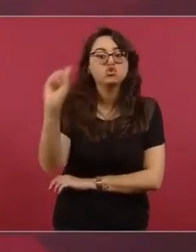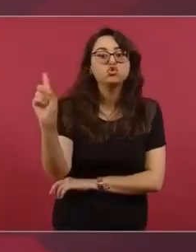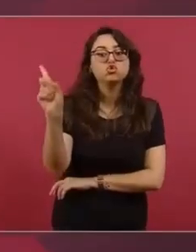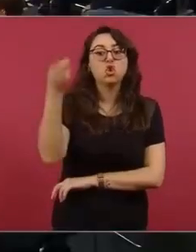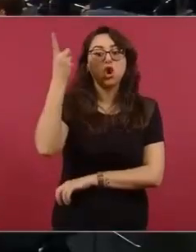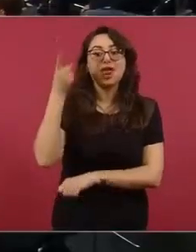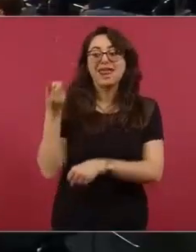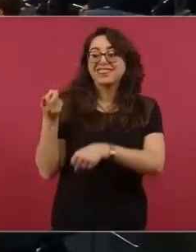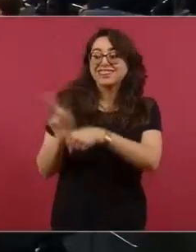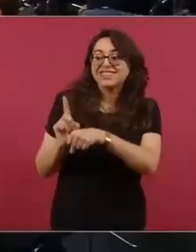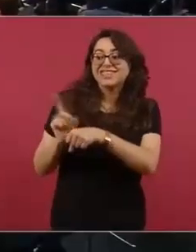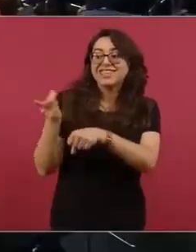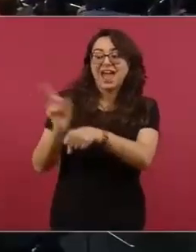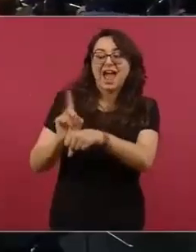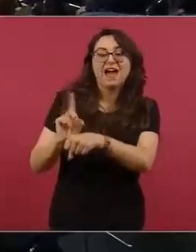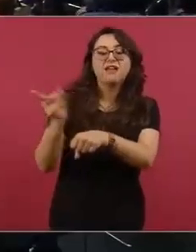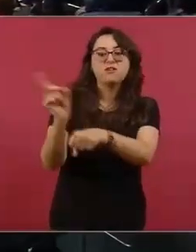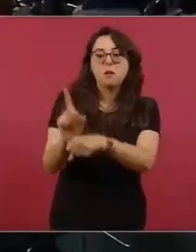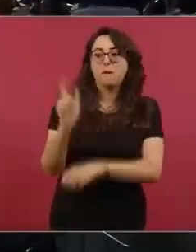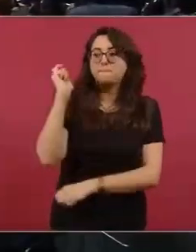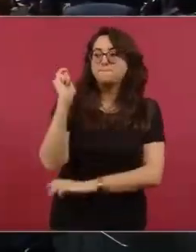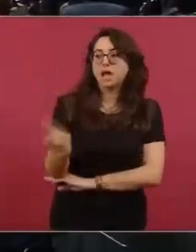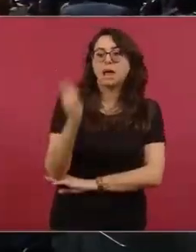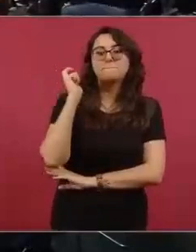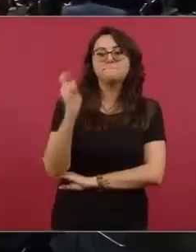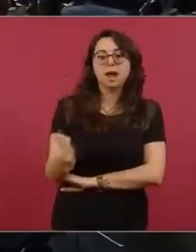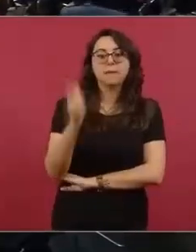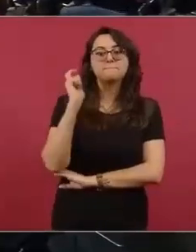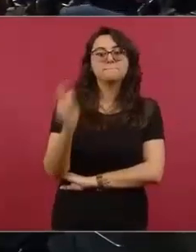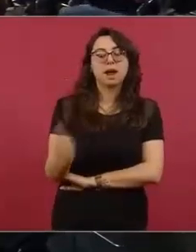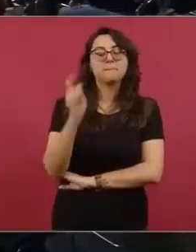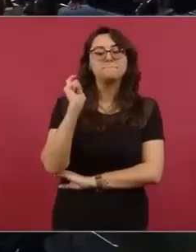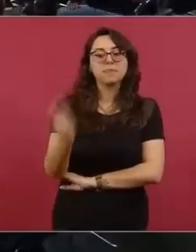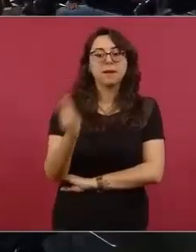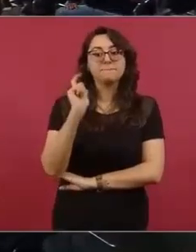crédito, sino por producir.